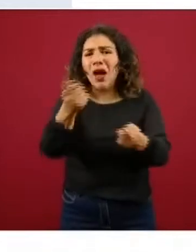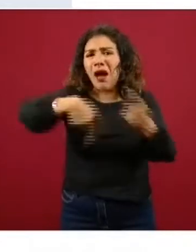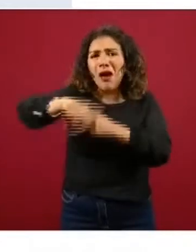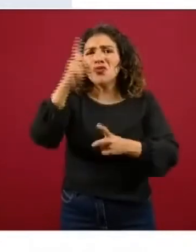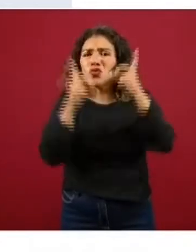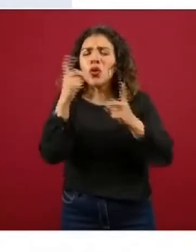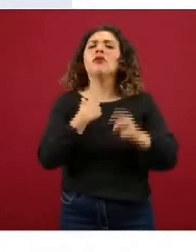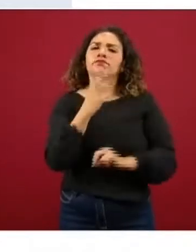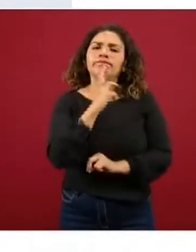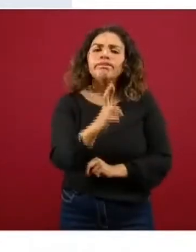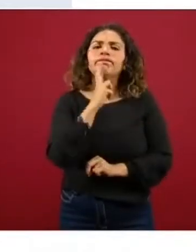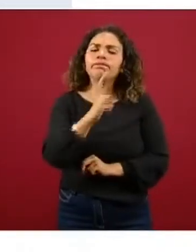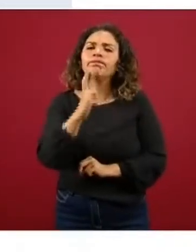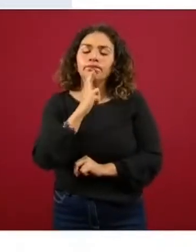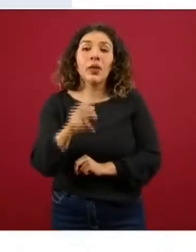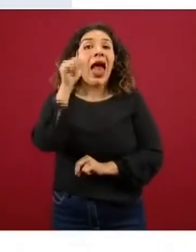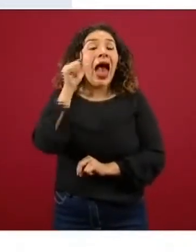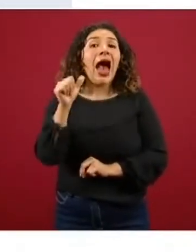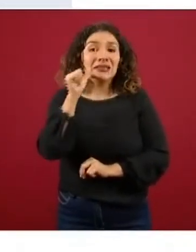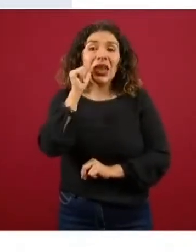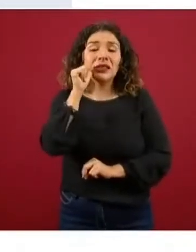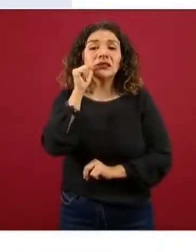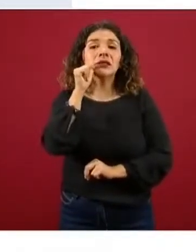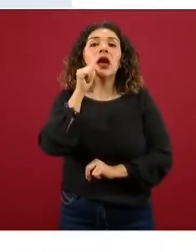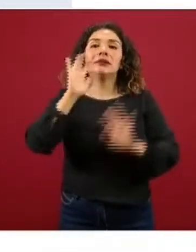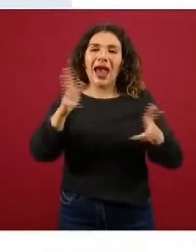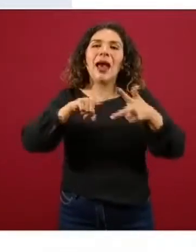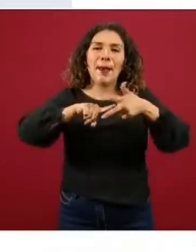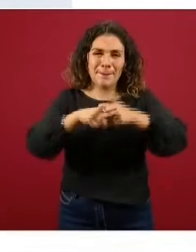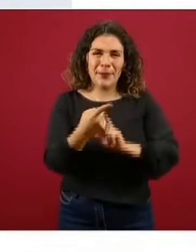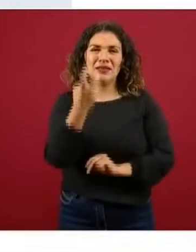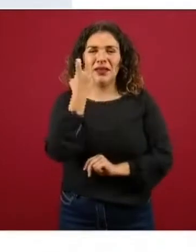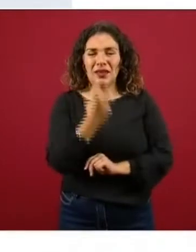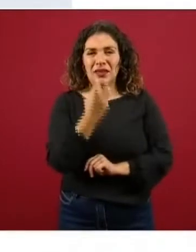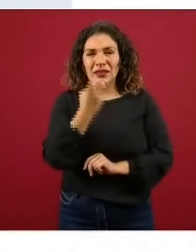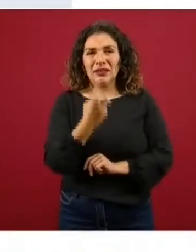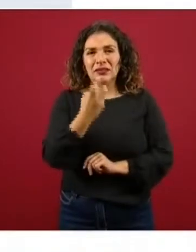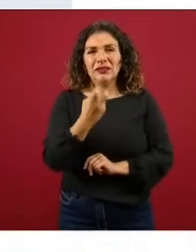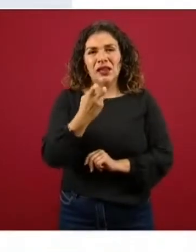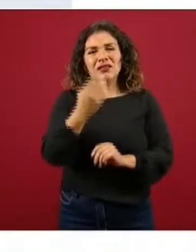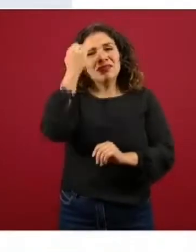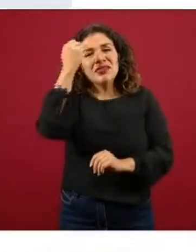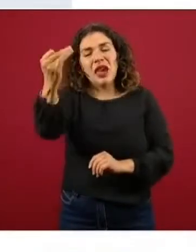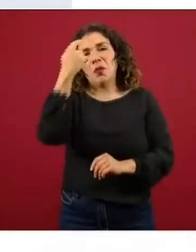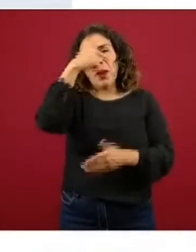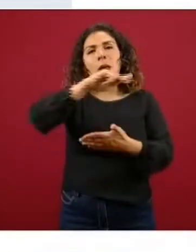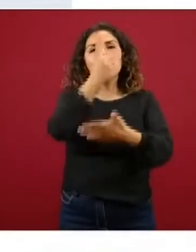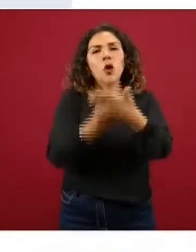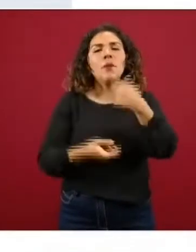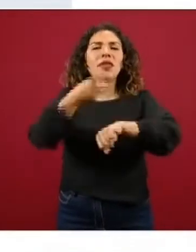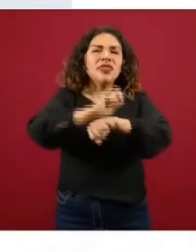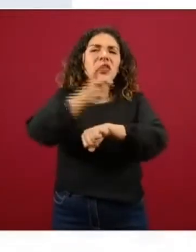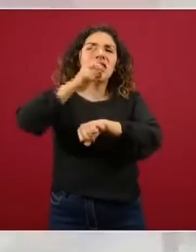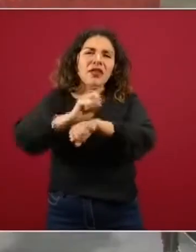de temas posibles. El día de ayer precisamente comenzamos esta etapa de programas diarios,